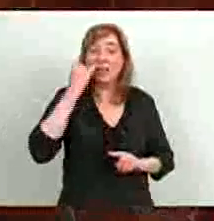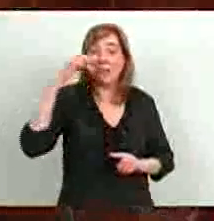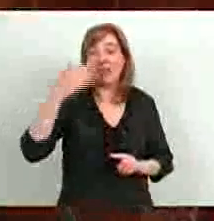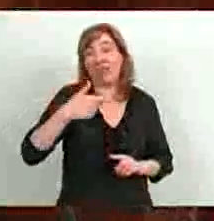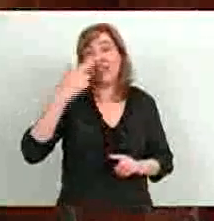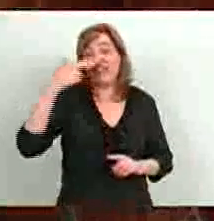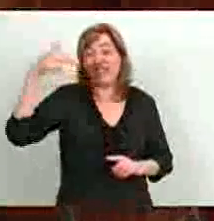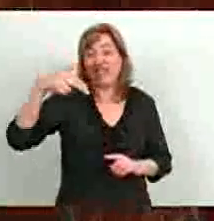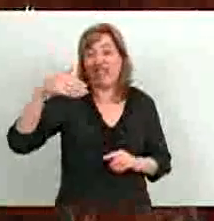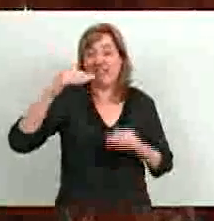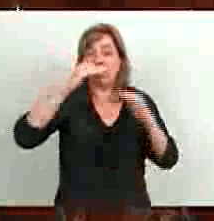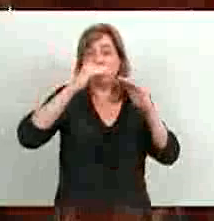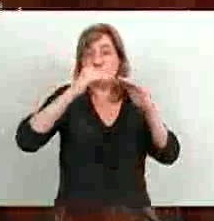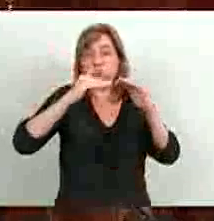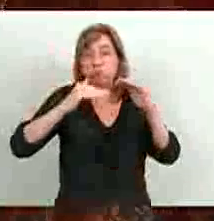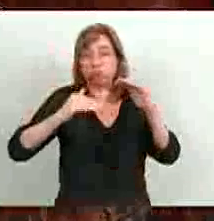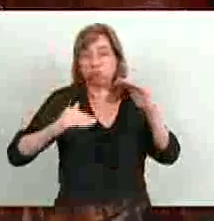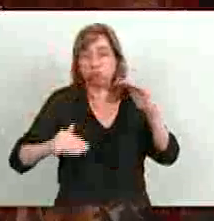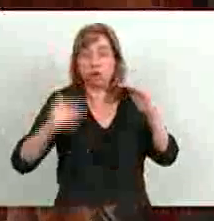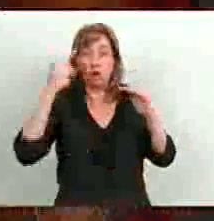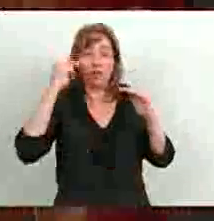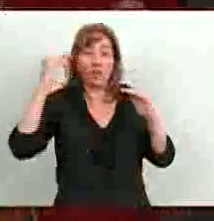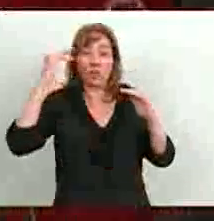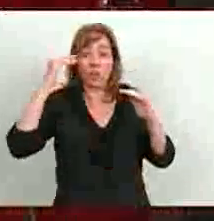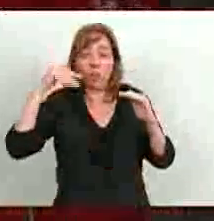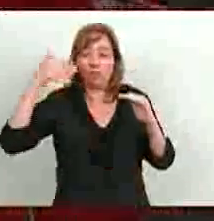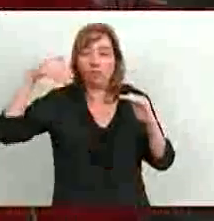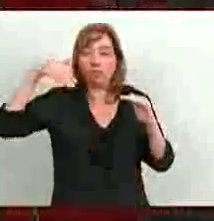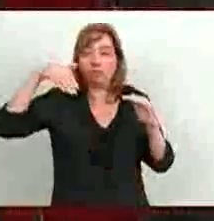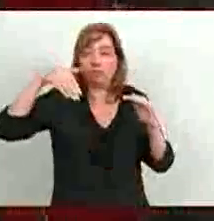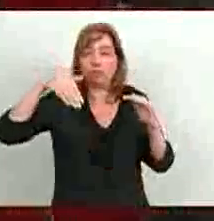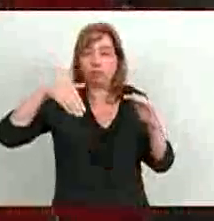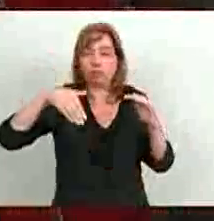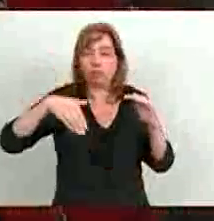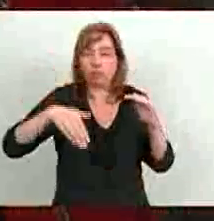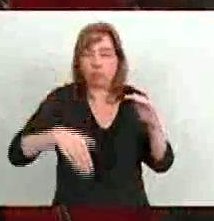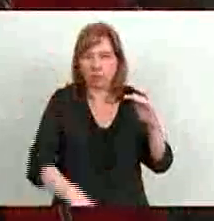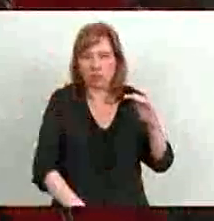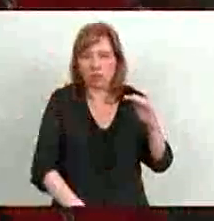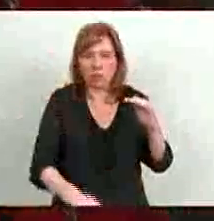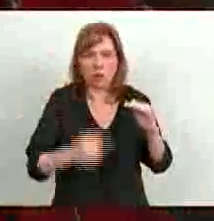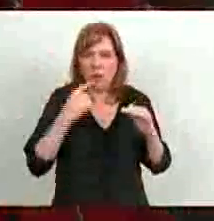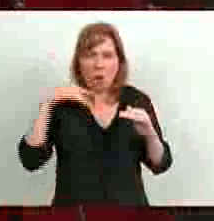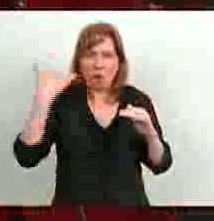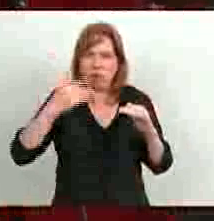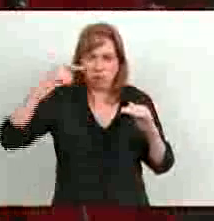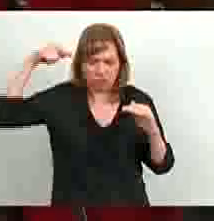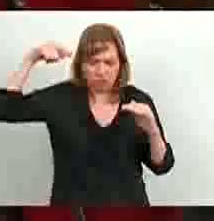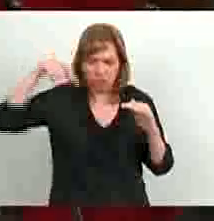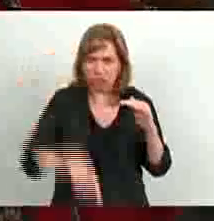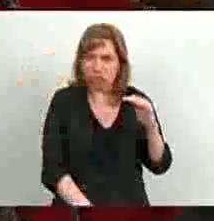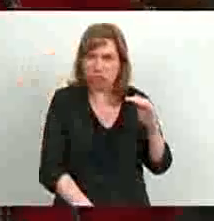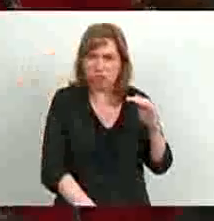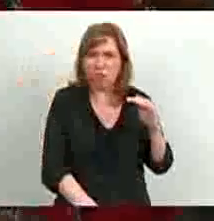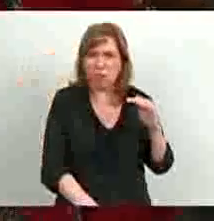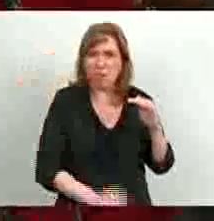comienza a partir del año 99 para descender en forma vertiginosa, a punto tal